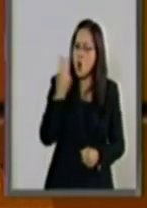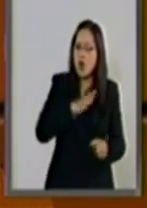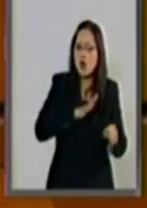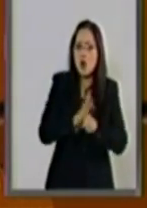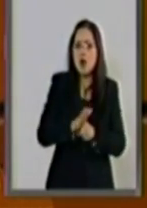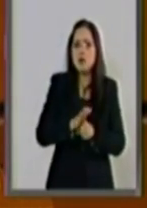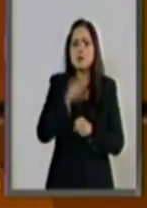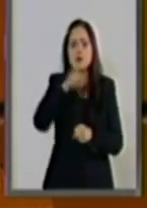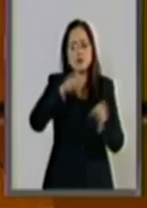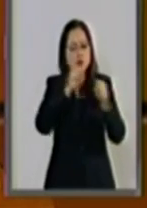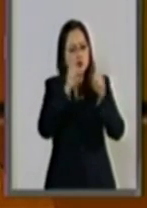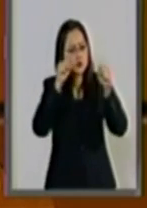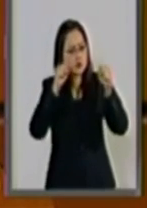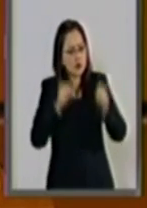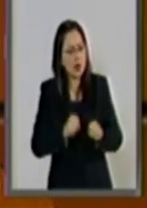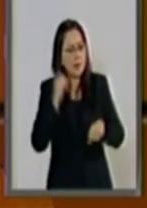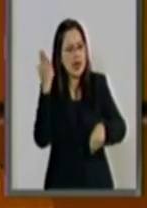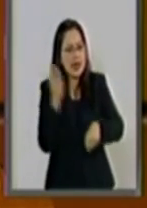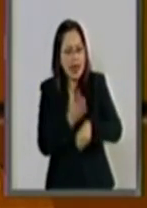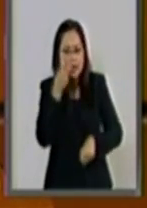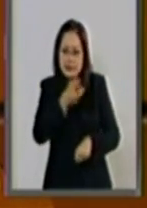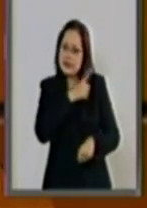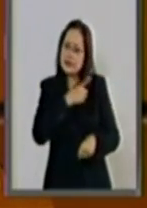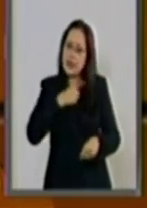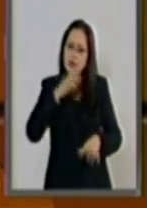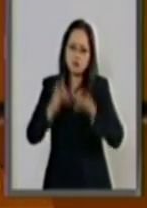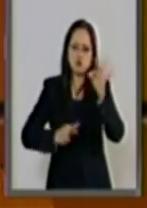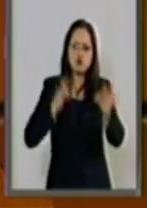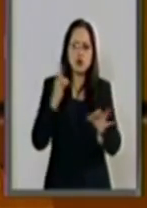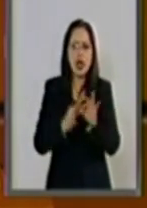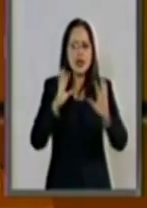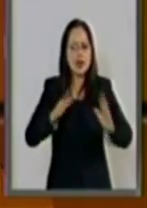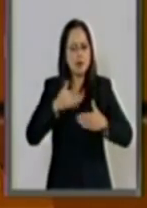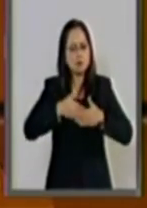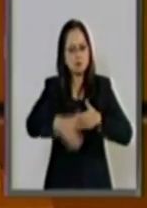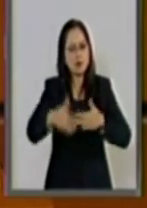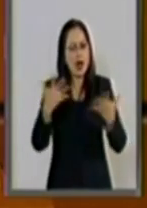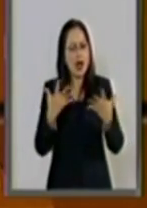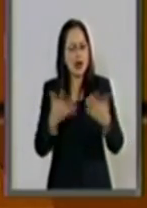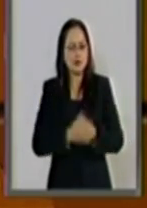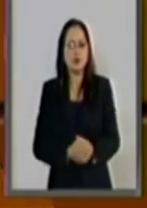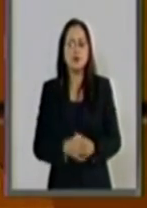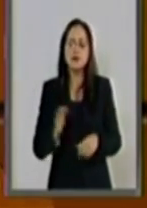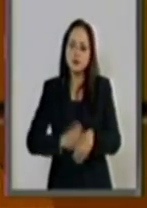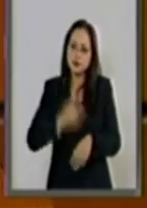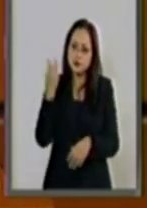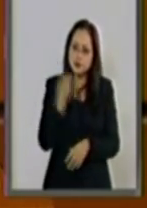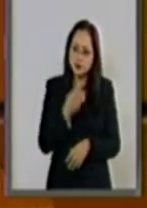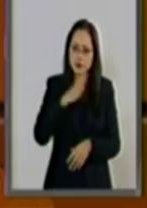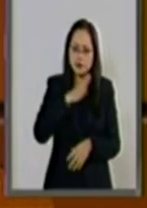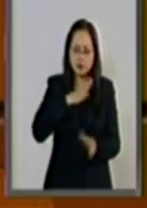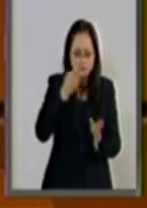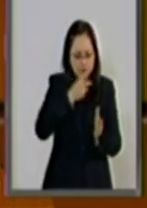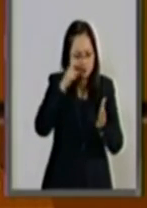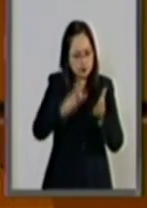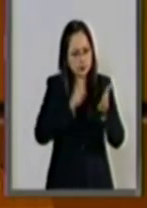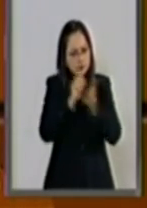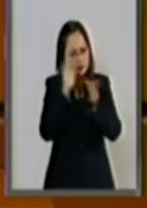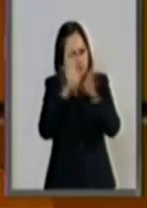de que su sistema penal esté funcionando con eficiencia. Consecuentemente, tales reformas